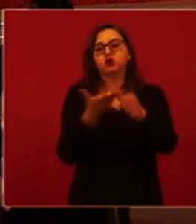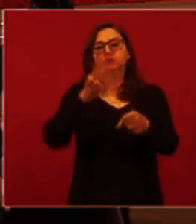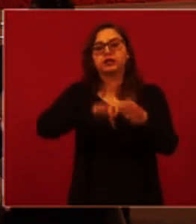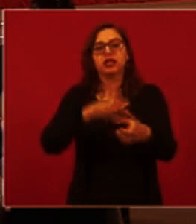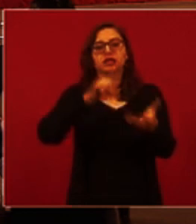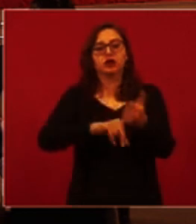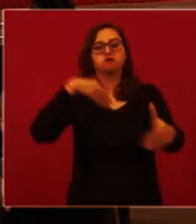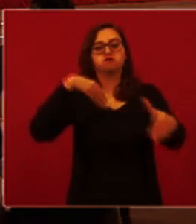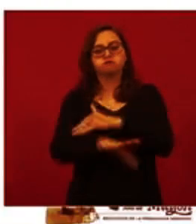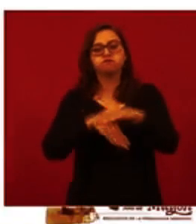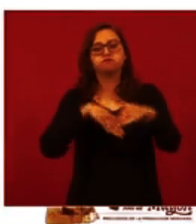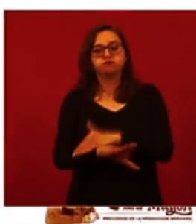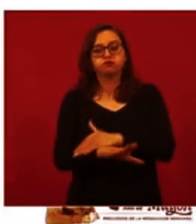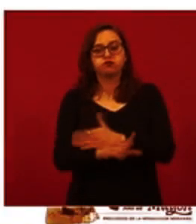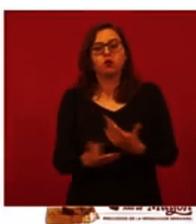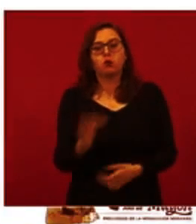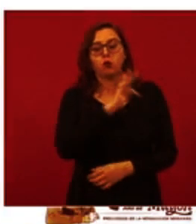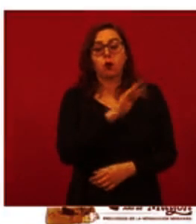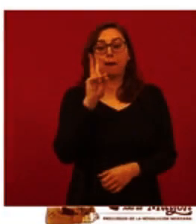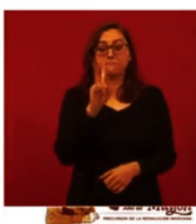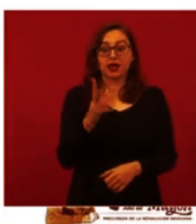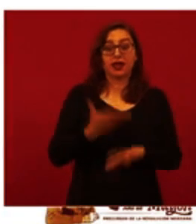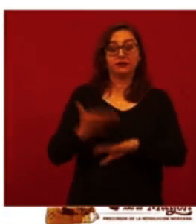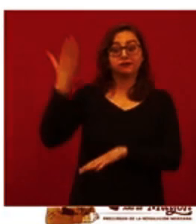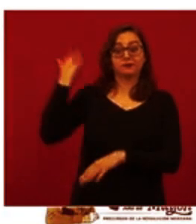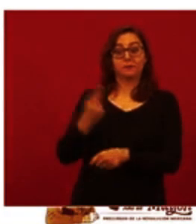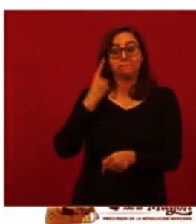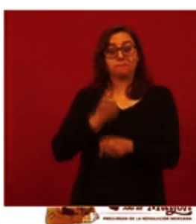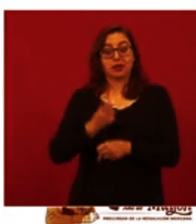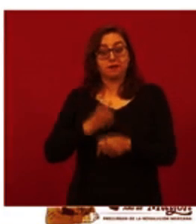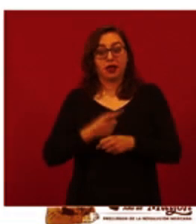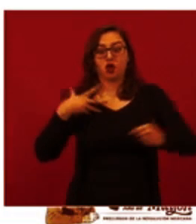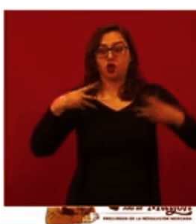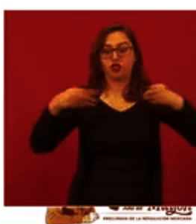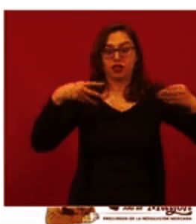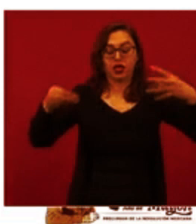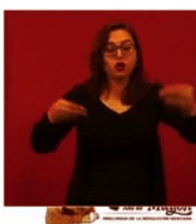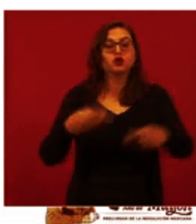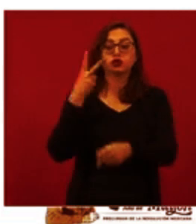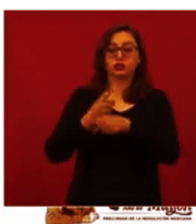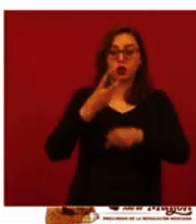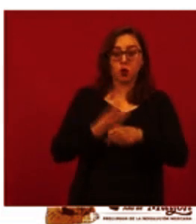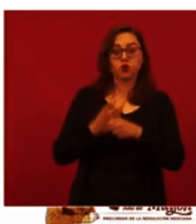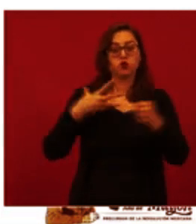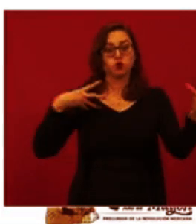Noten ustedes cómo la primera y la segunda olas ahí representadas son